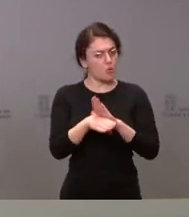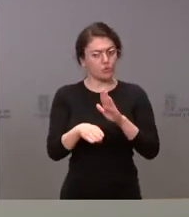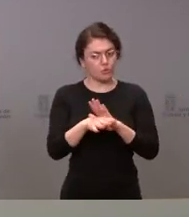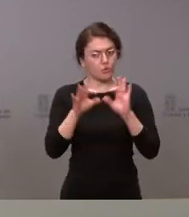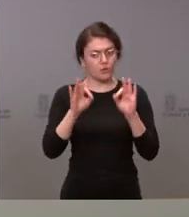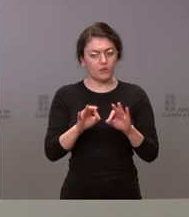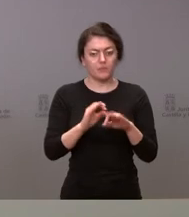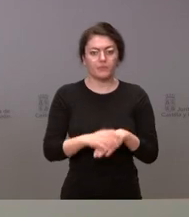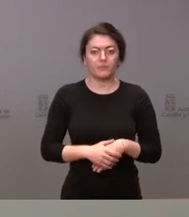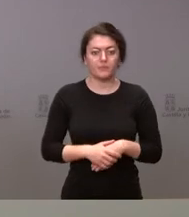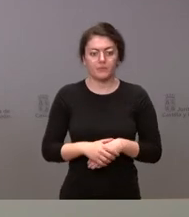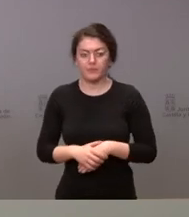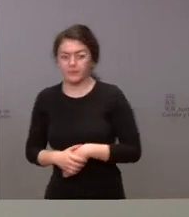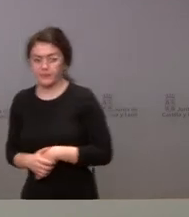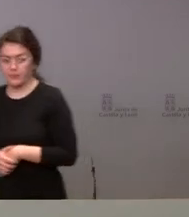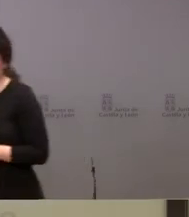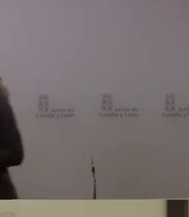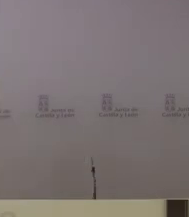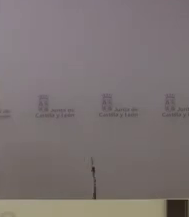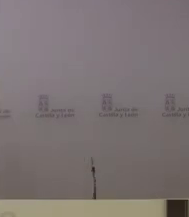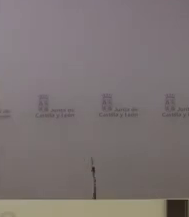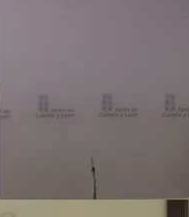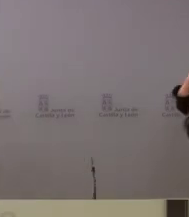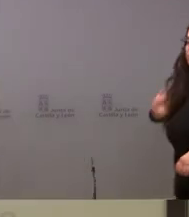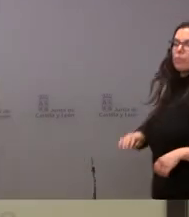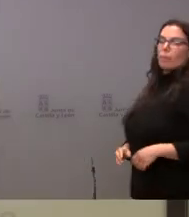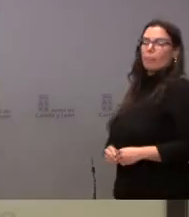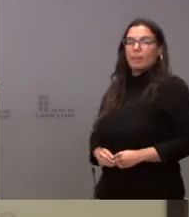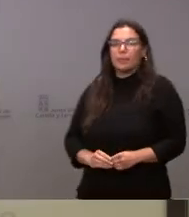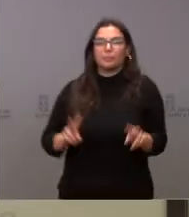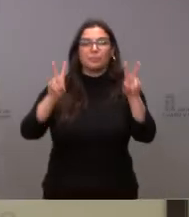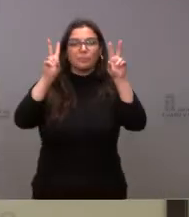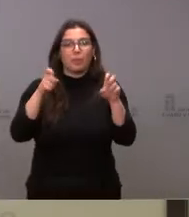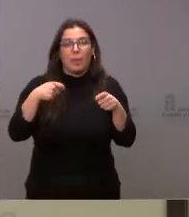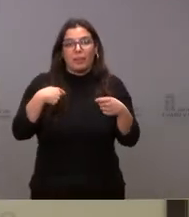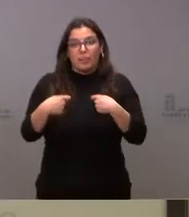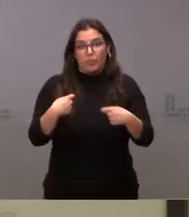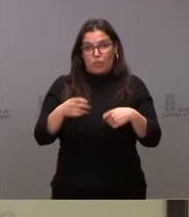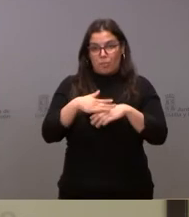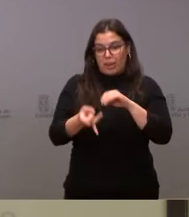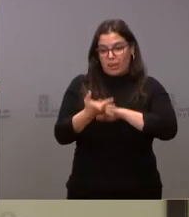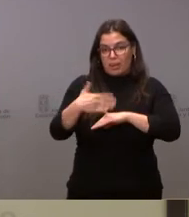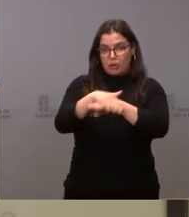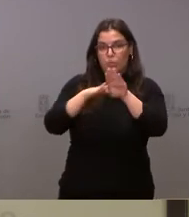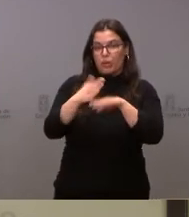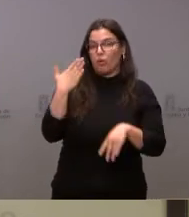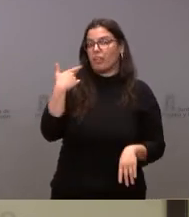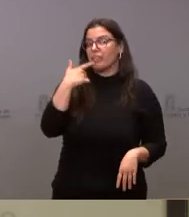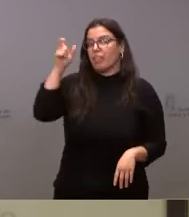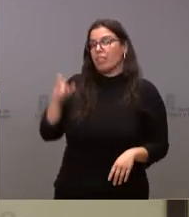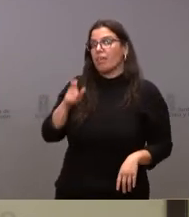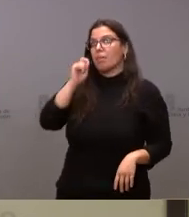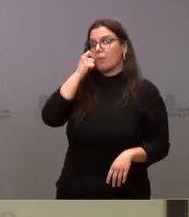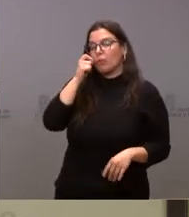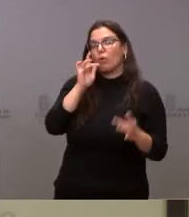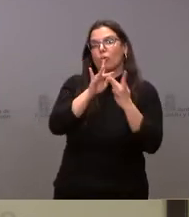esta materia sobre las negociaciones en el gobierno ayer Mañuico dijo que se iba a poner inmediatamente en contacto con tres de los partidos